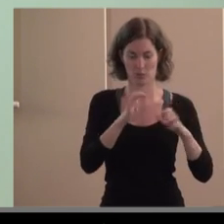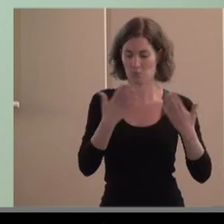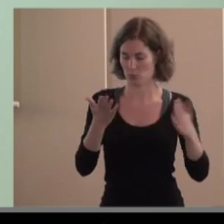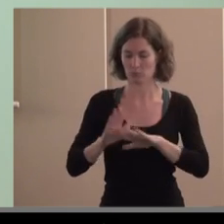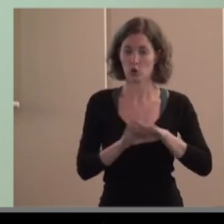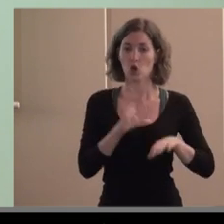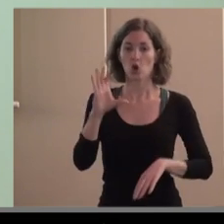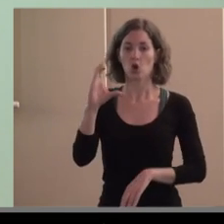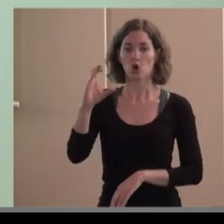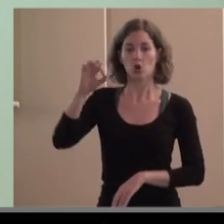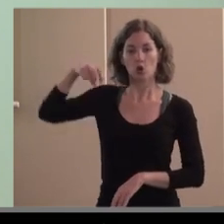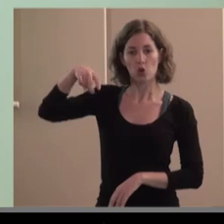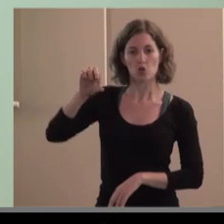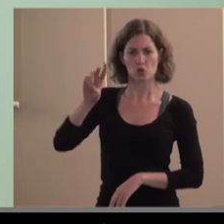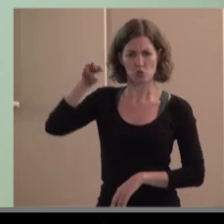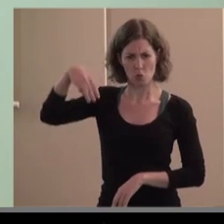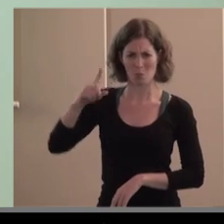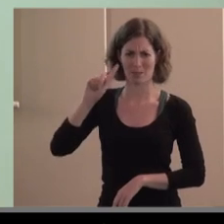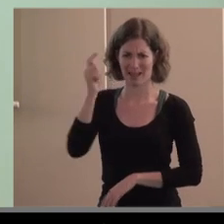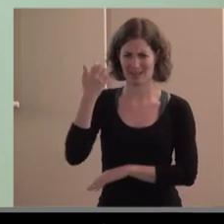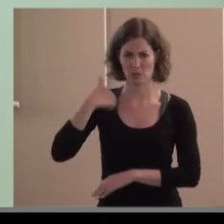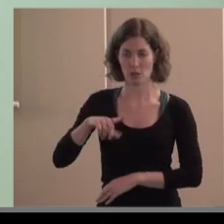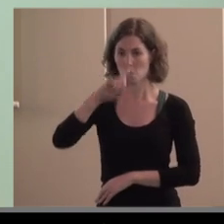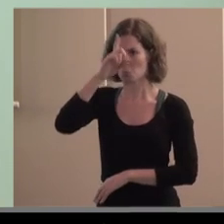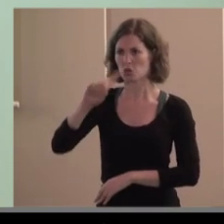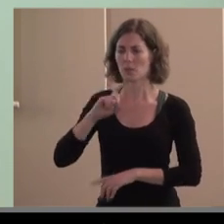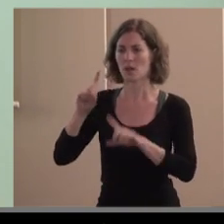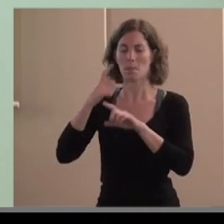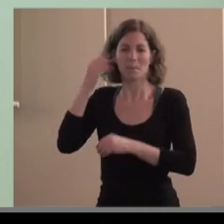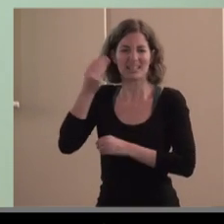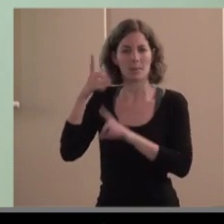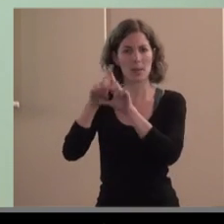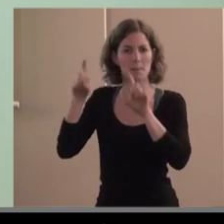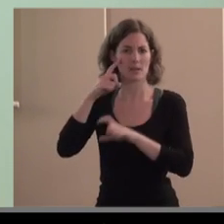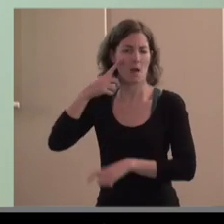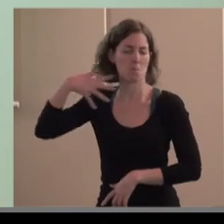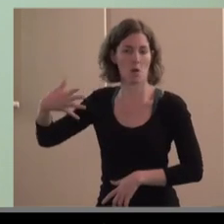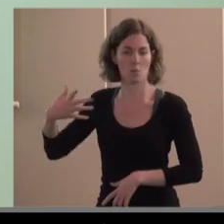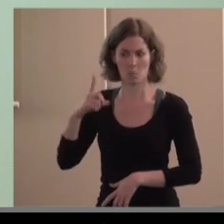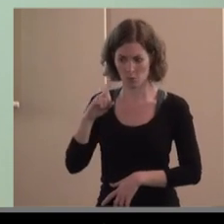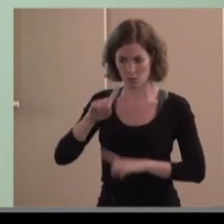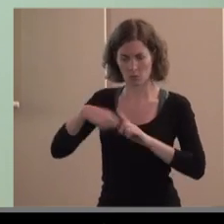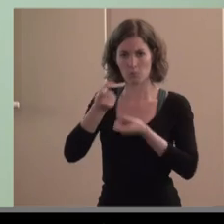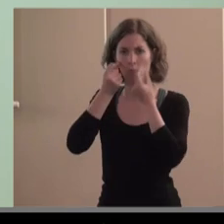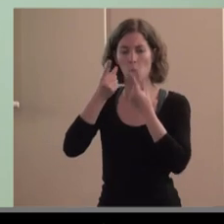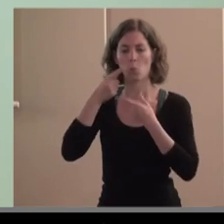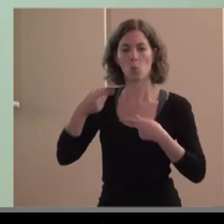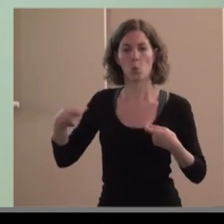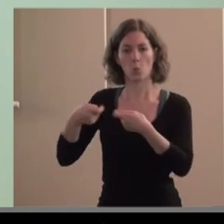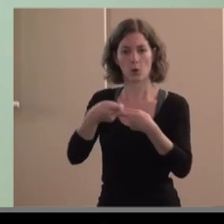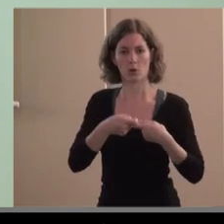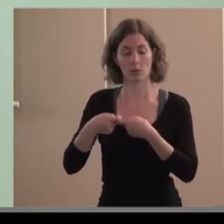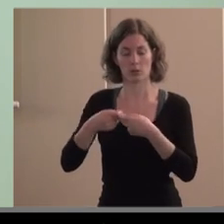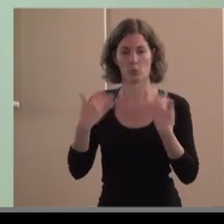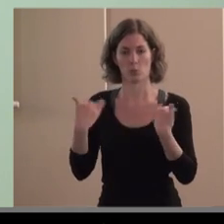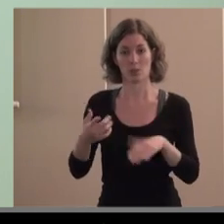éxito como tal pero nadie sabía que es una gran empresa Consum es una cooperativa y a partir de ahí necesitamos de las empresas de economía social que tengan éxito